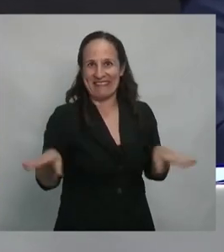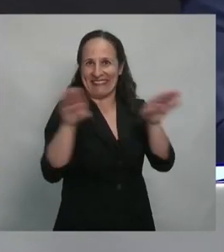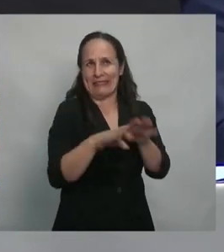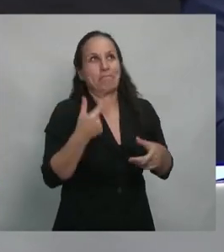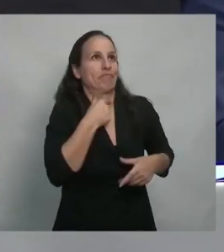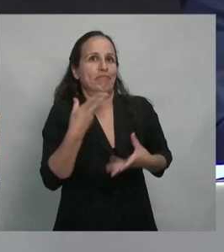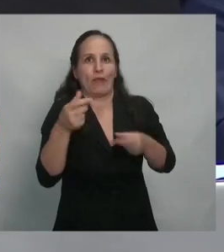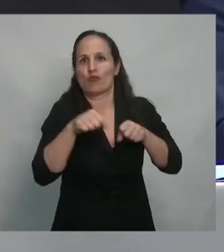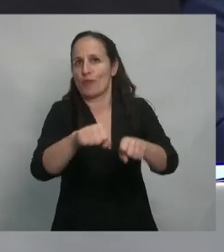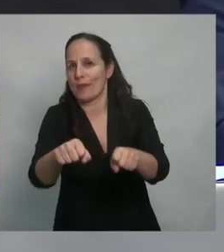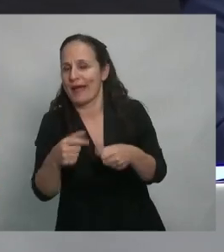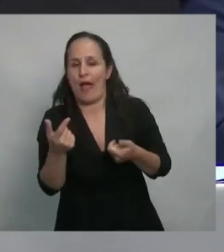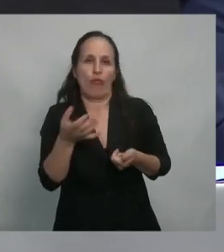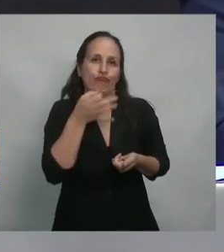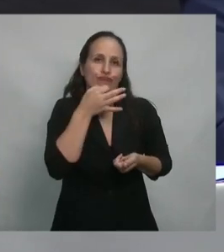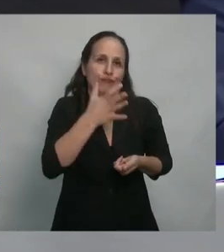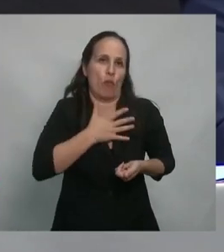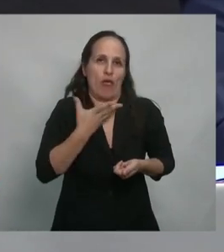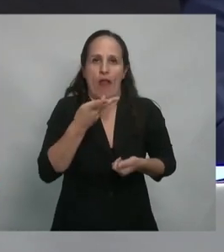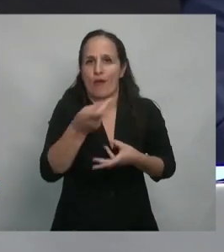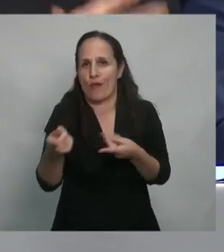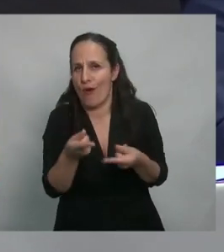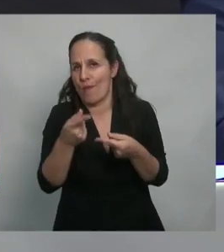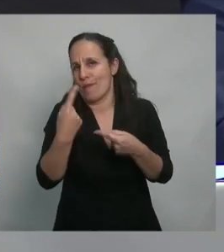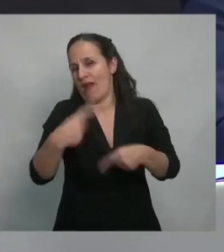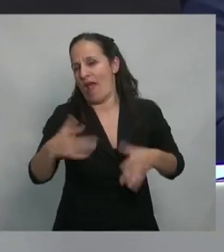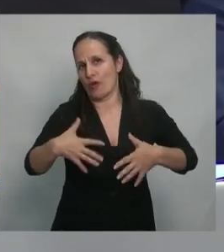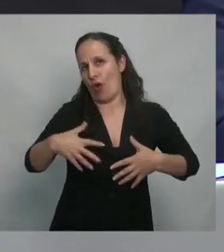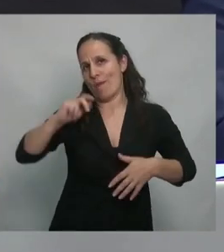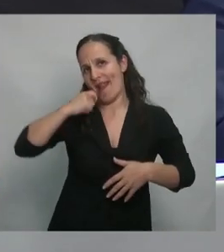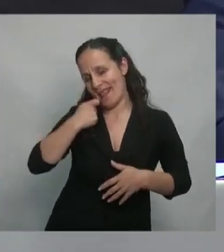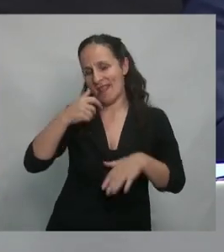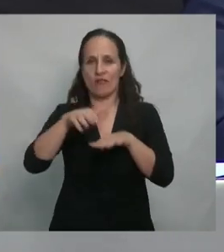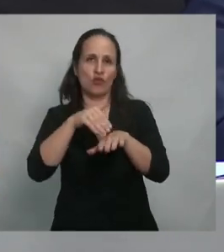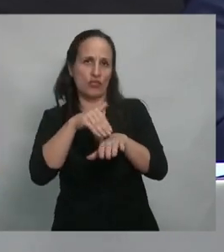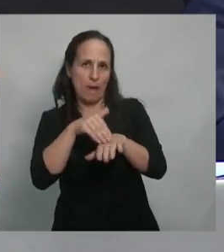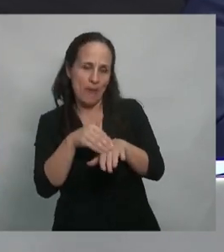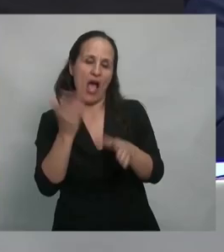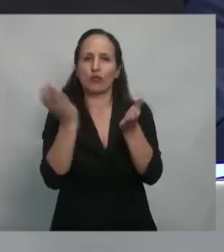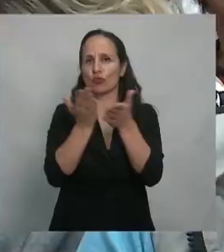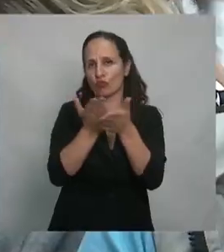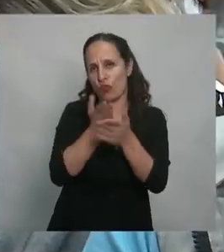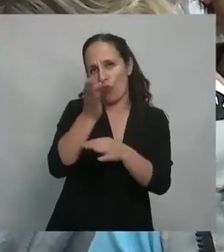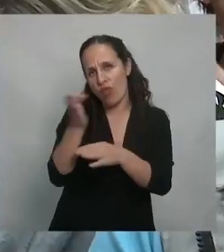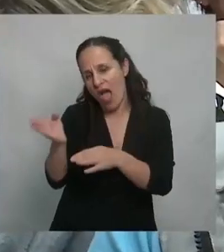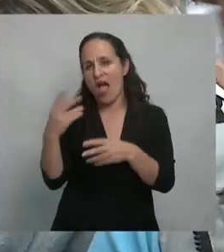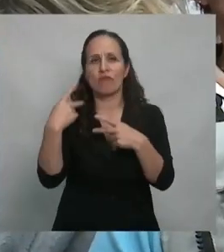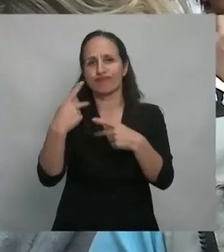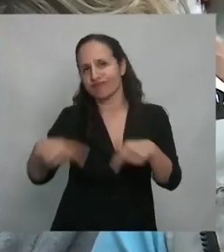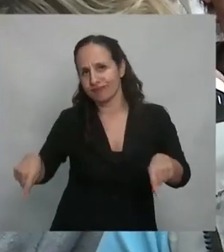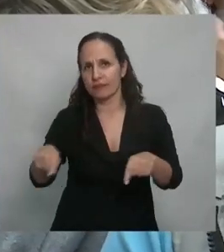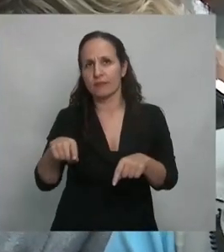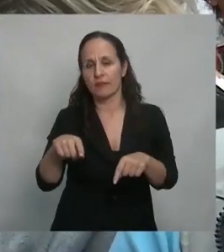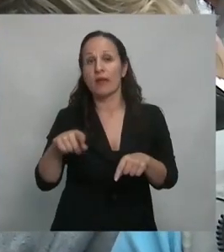ir al supermercado, comprarte lo que vos quisieras, tener linda ropa, un par de zapatos, poder estudiar, poder viajar y